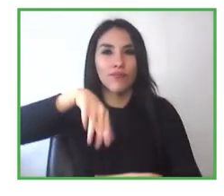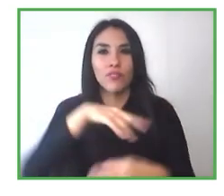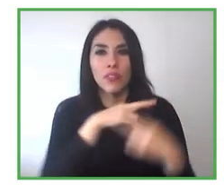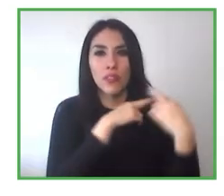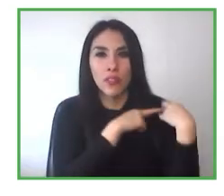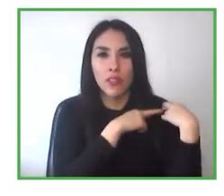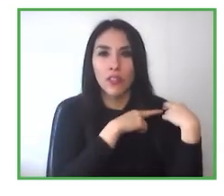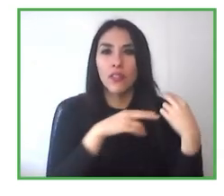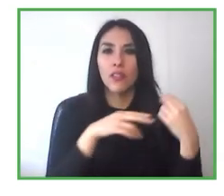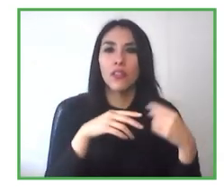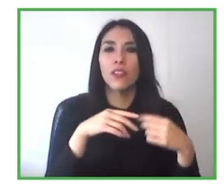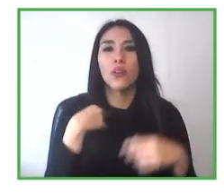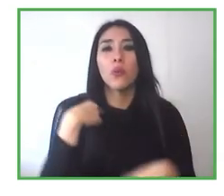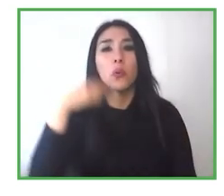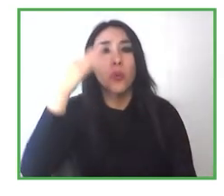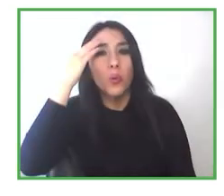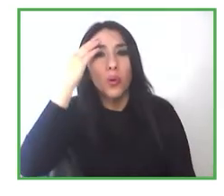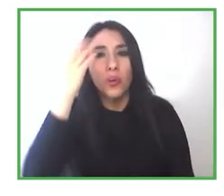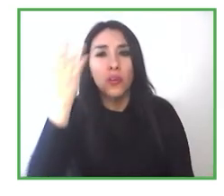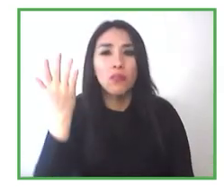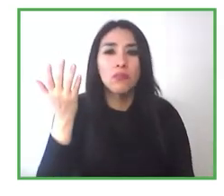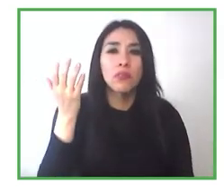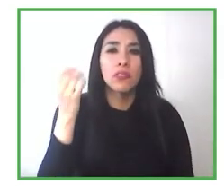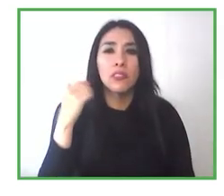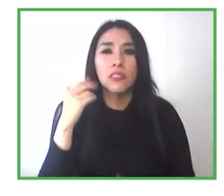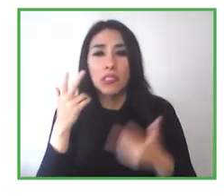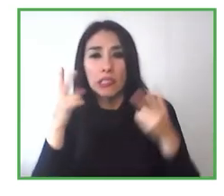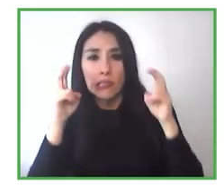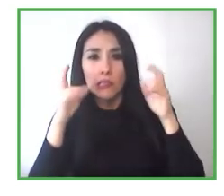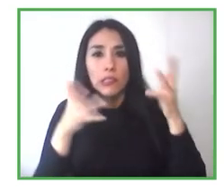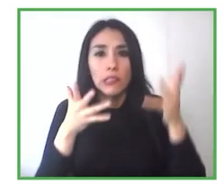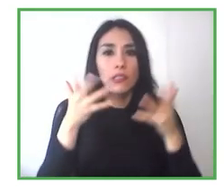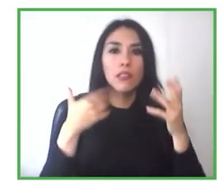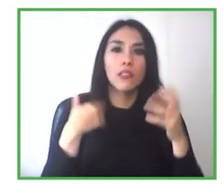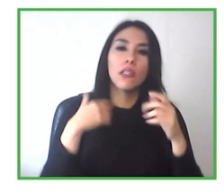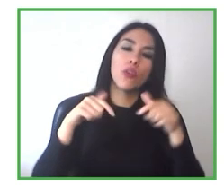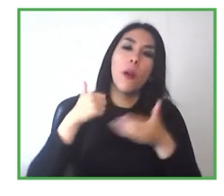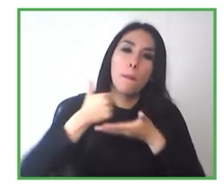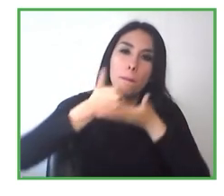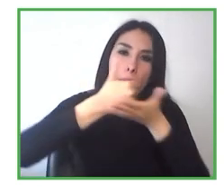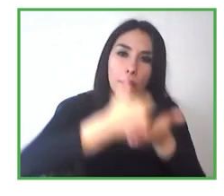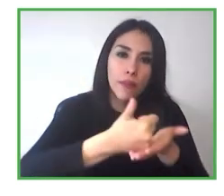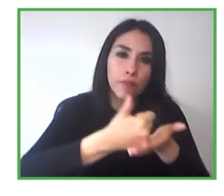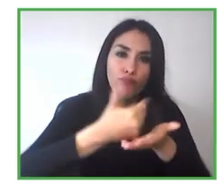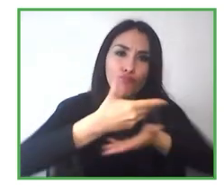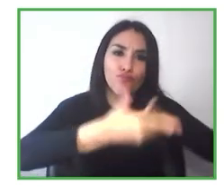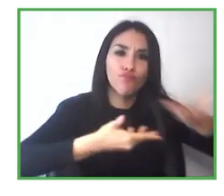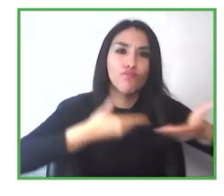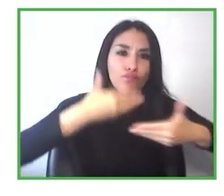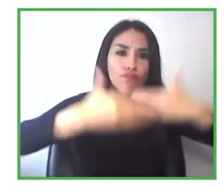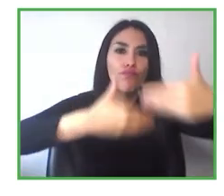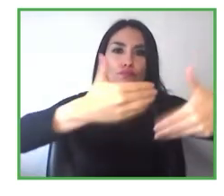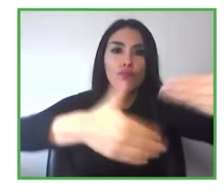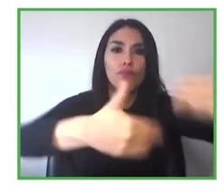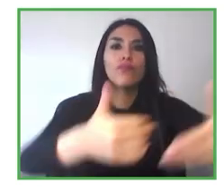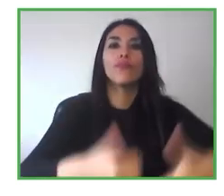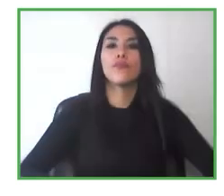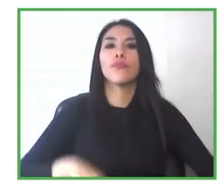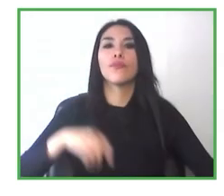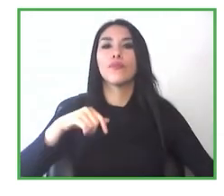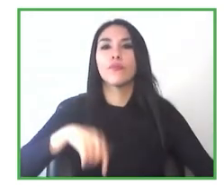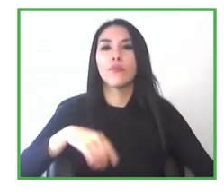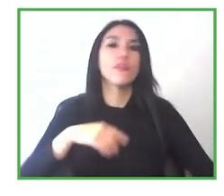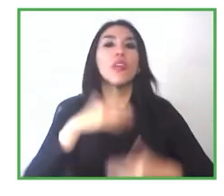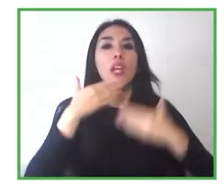importante también aconsejarlos y acompañarlos en ese proceso. Muchas gracias, Cecilia. Muy interesante, creo que son grandes desafíos que se